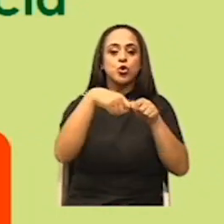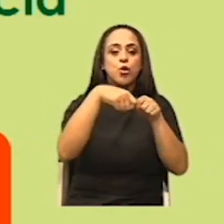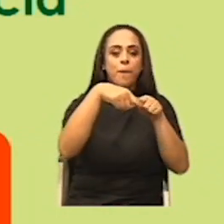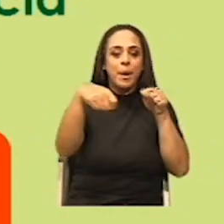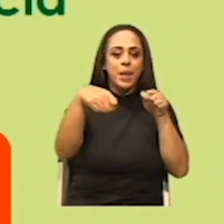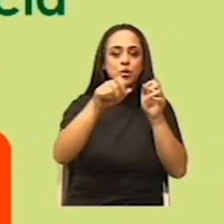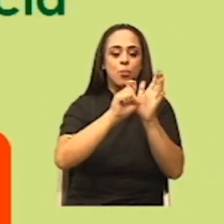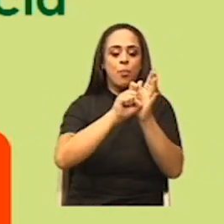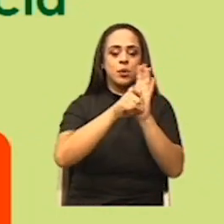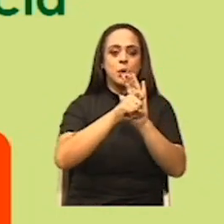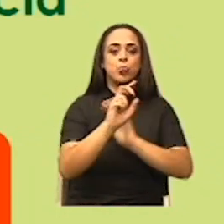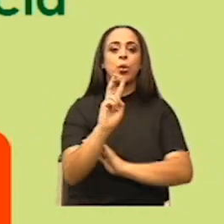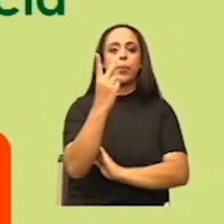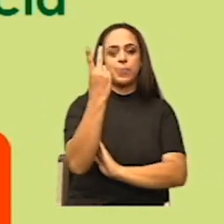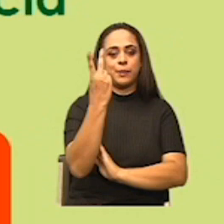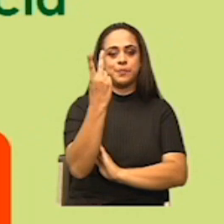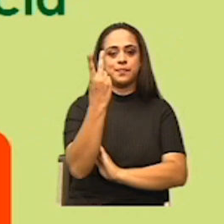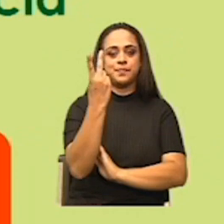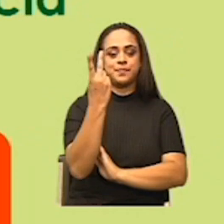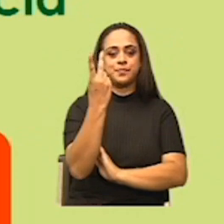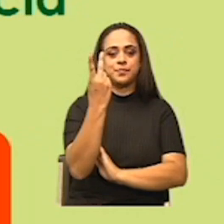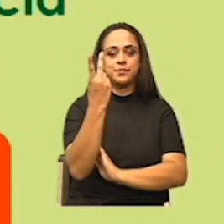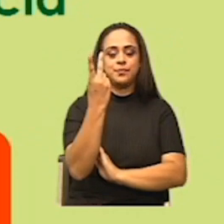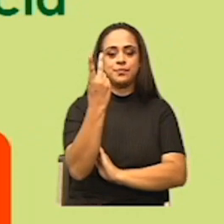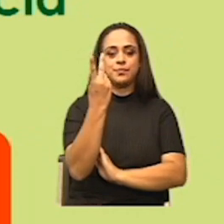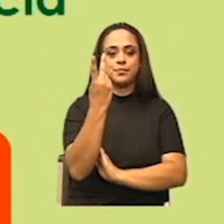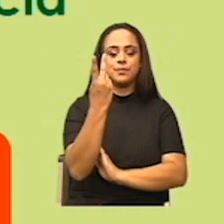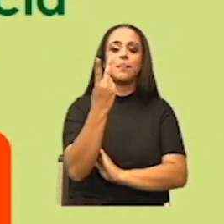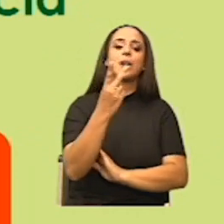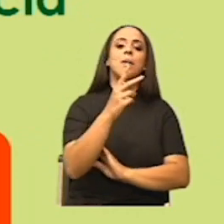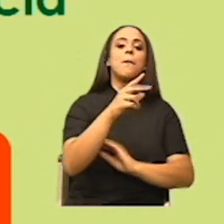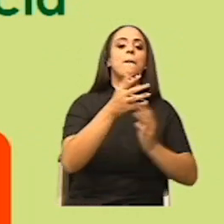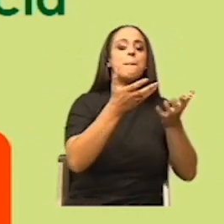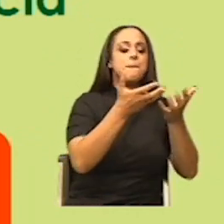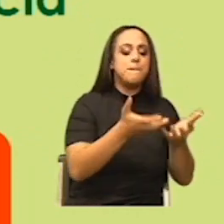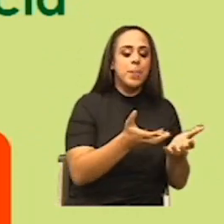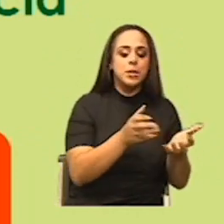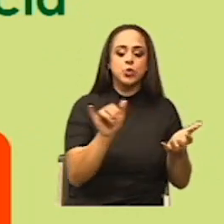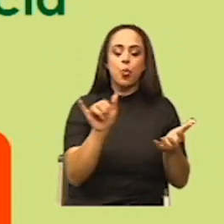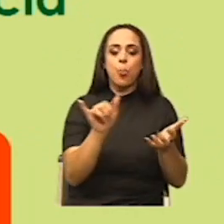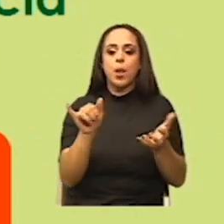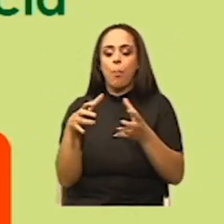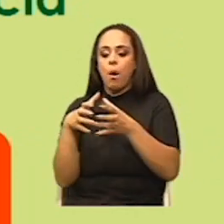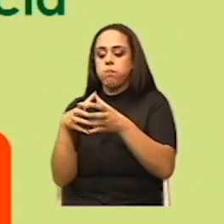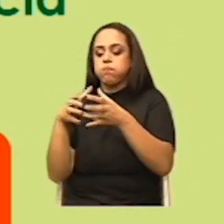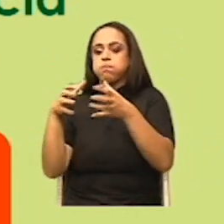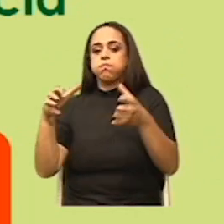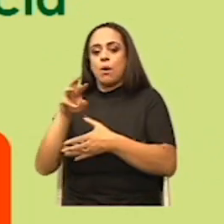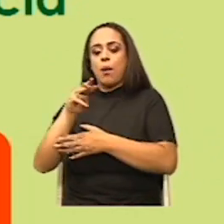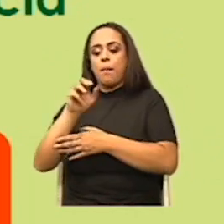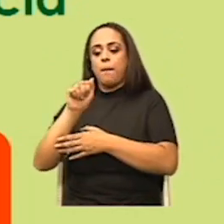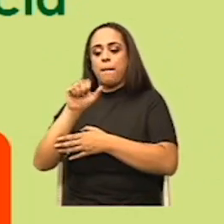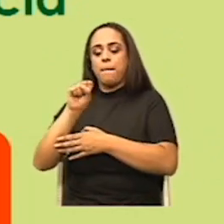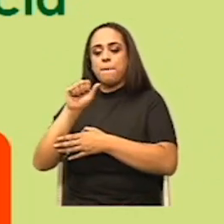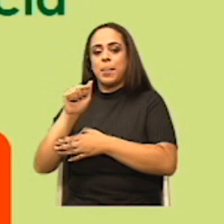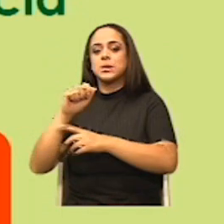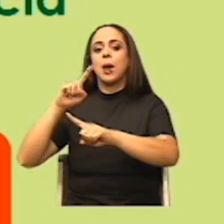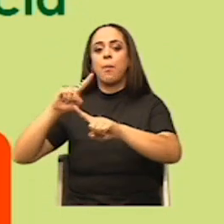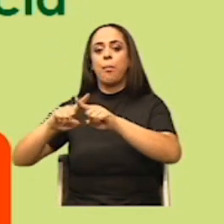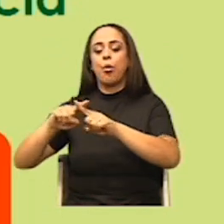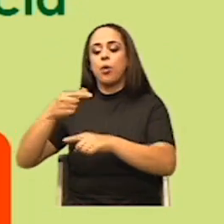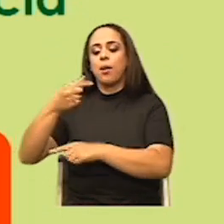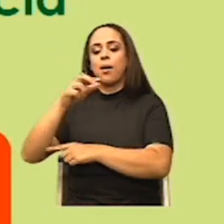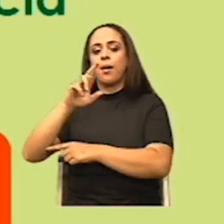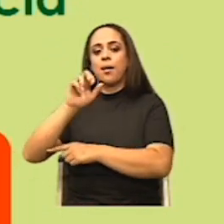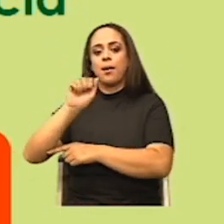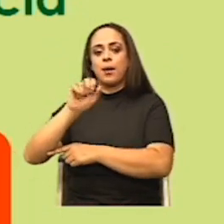Así que la fórmula acelería peso es igual a masa por gravedad. Siempre recordando que el peso es una